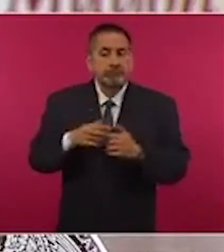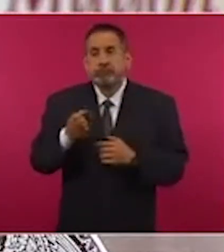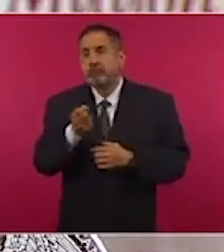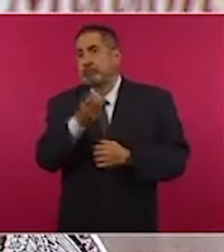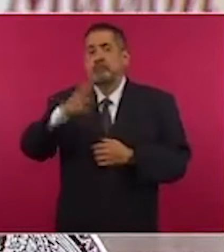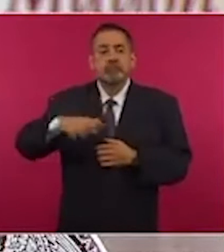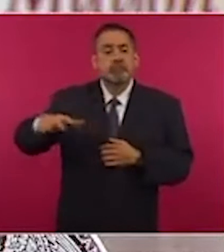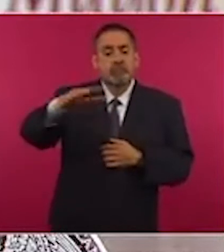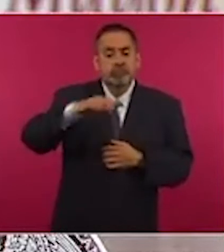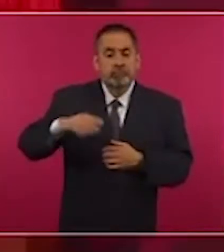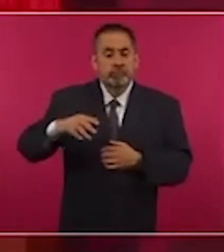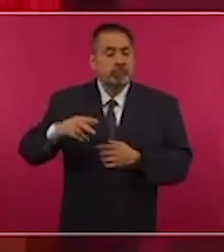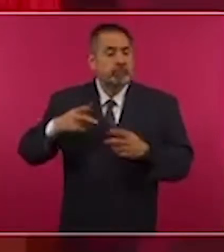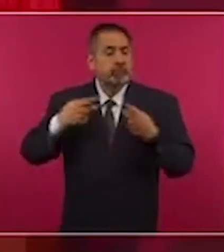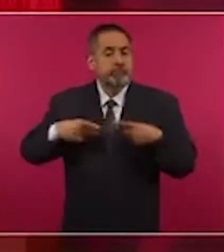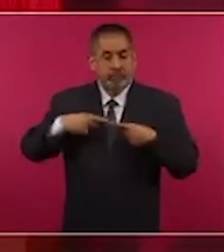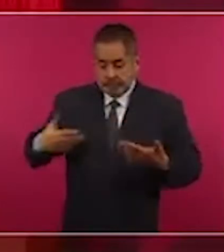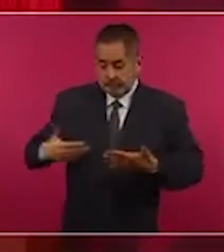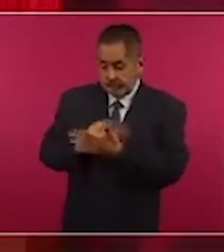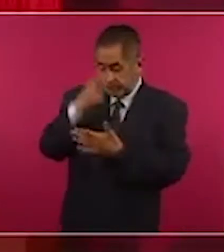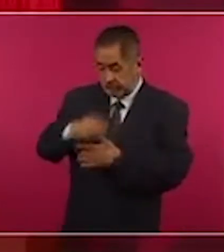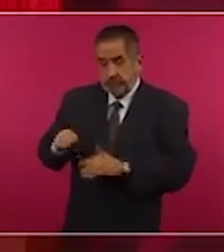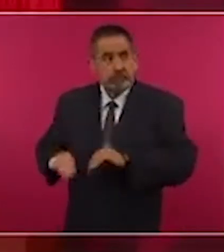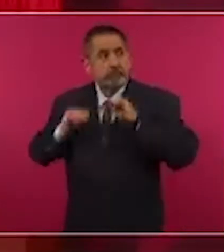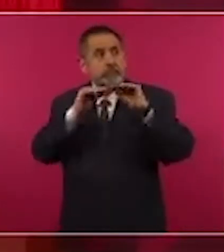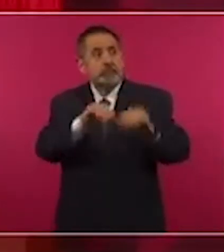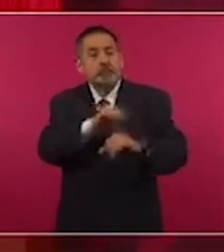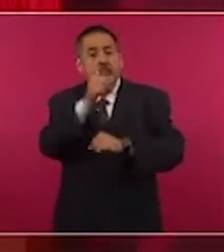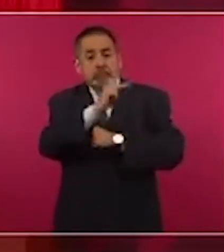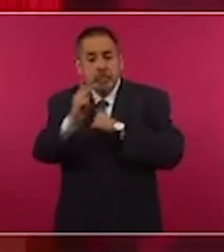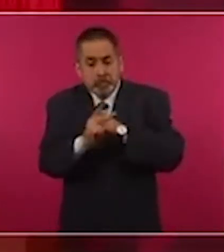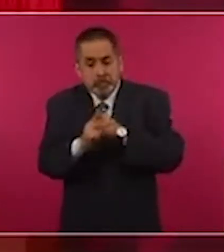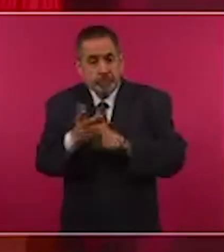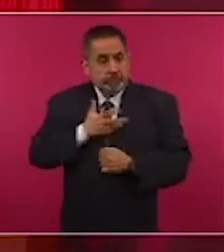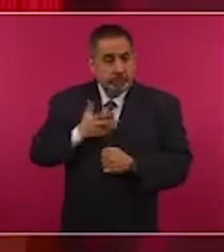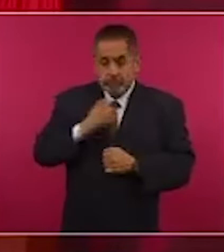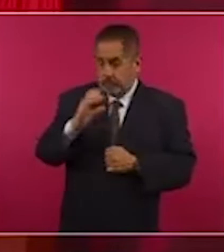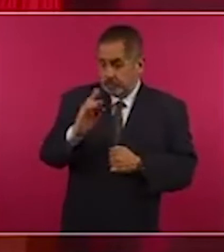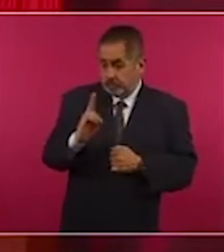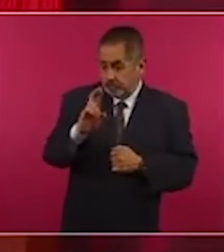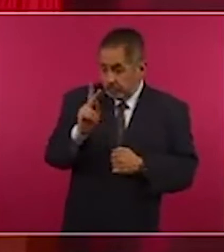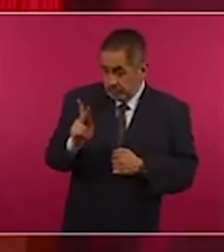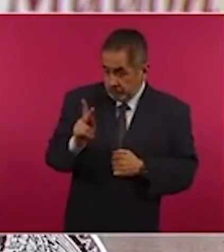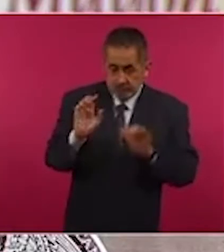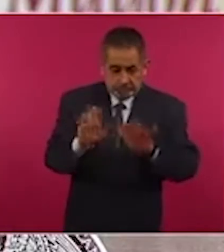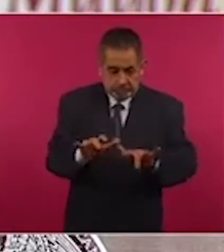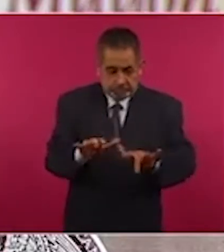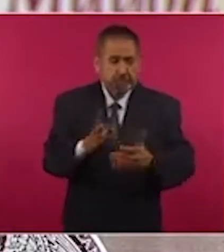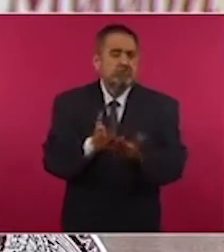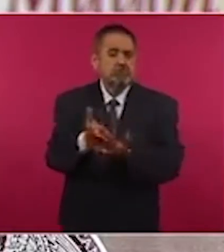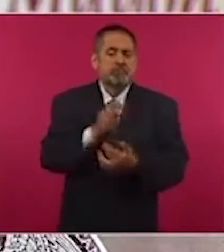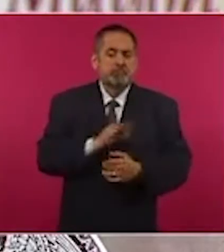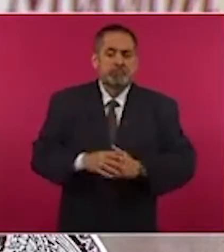residentes en el extranjero que cuenten con su respectiva CURP. Para recabar la opinión electrónica, el